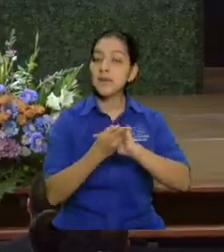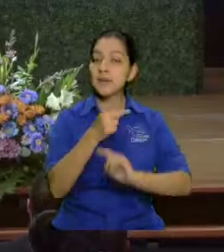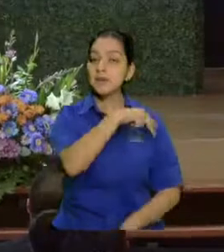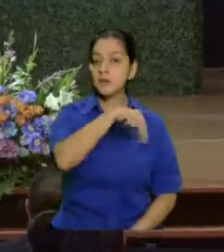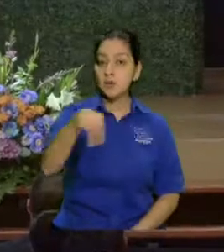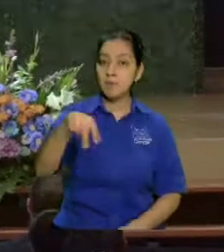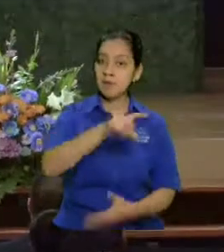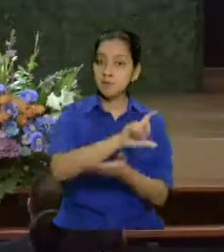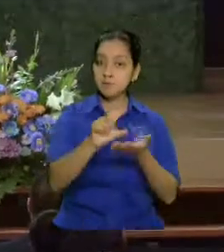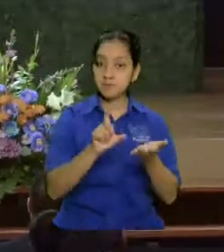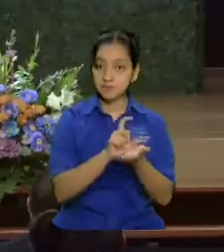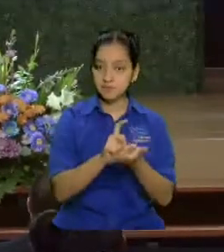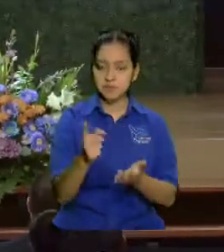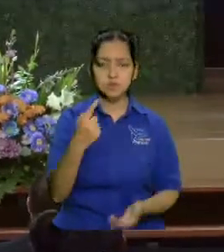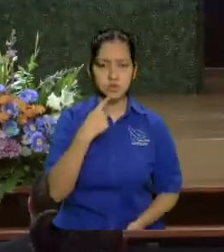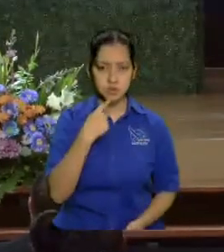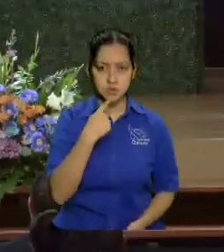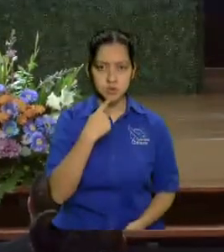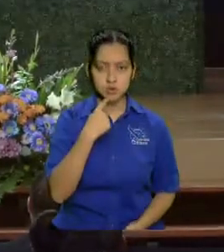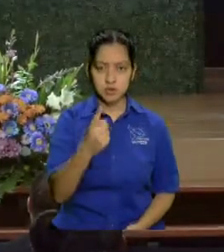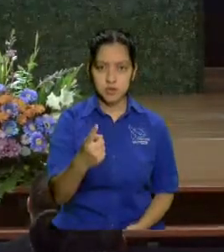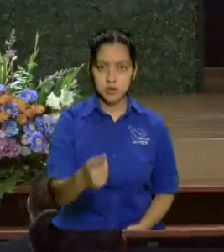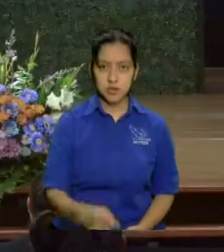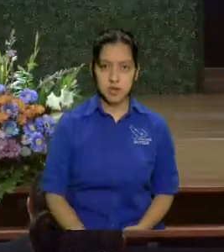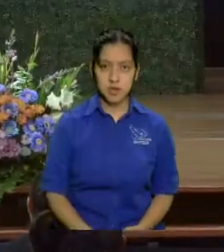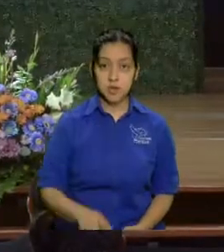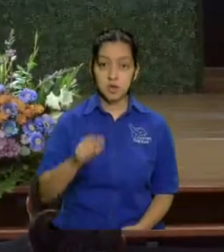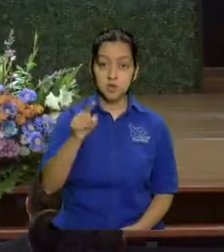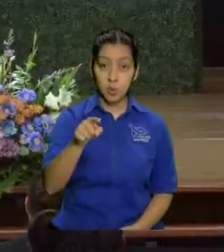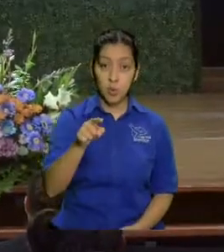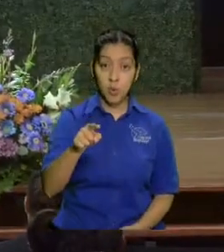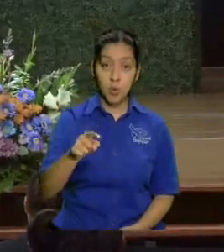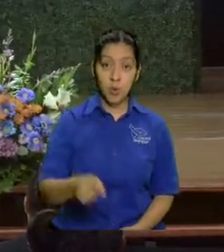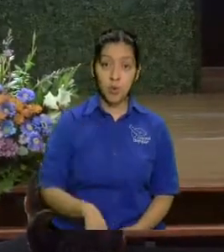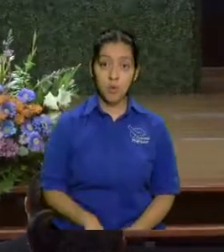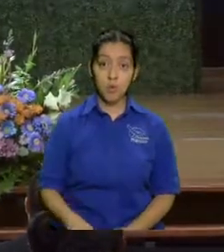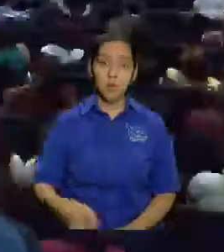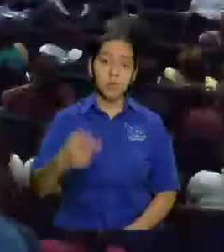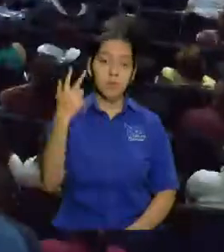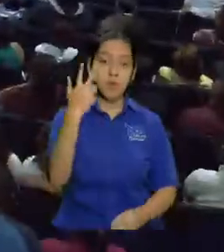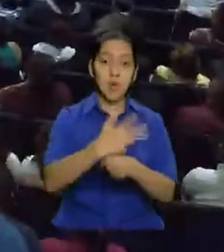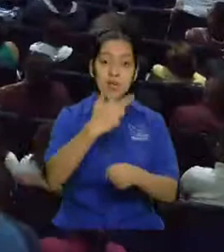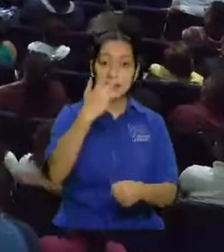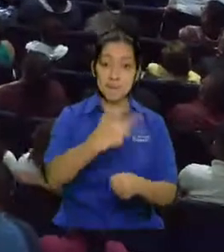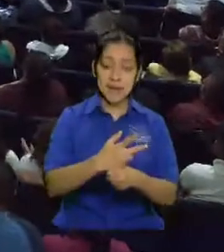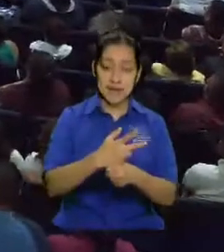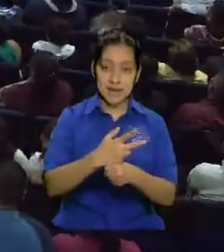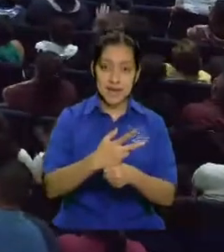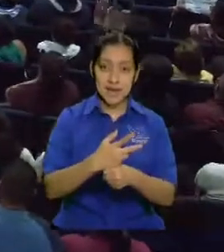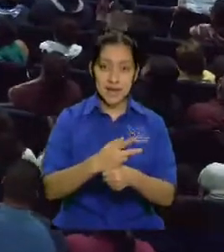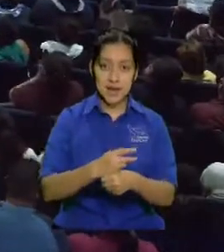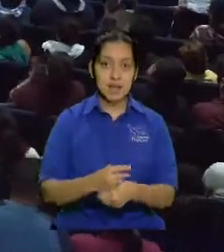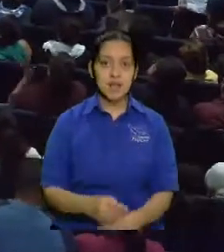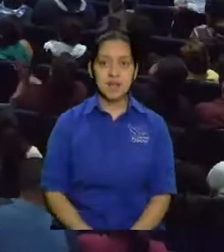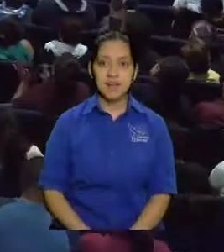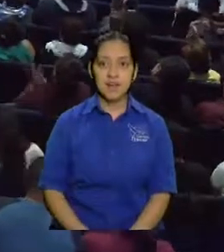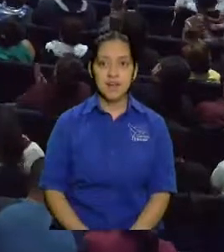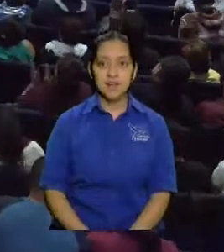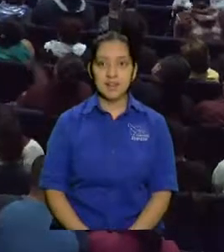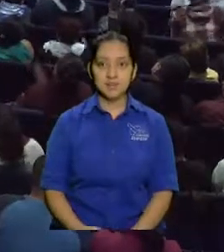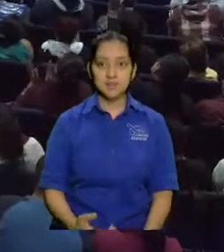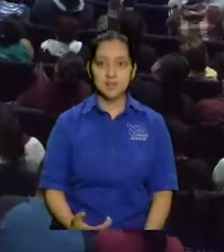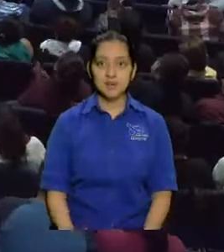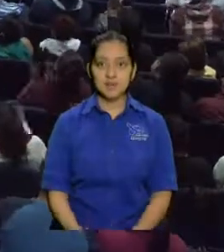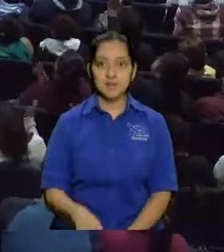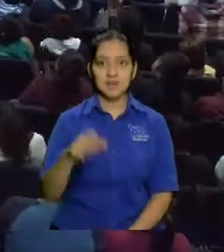y le dije a esta ciudad ya no te llamarás Guatemala de la asunción te llamarás Guatemala de la restauración yo me recuerdo ese día